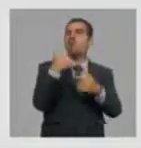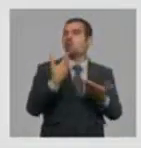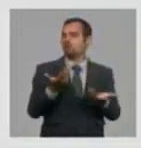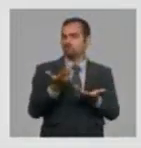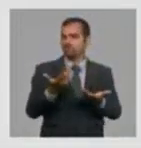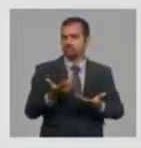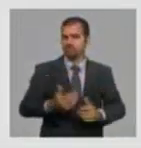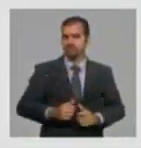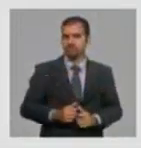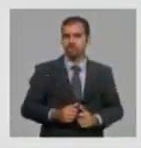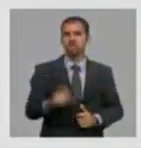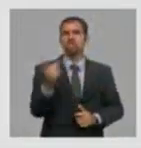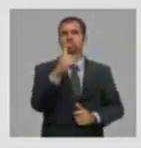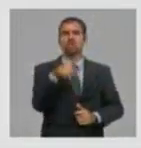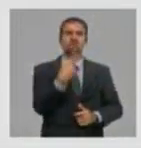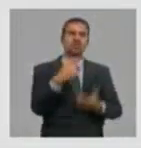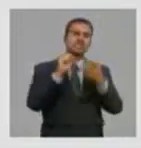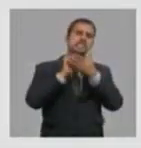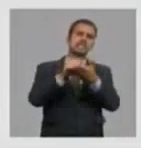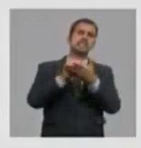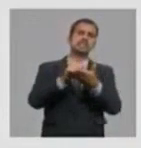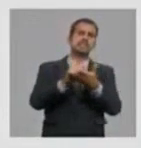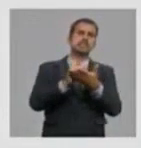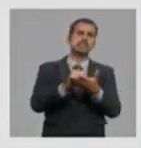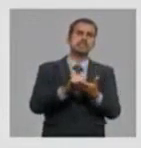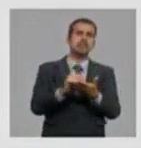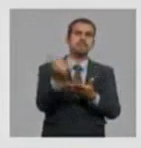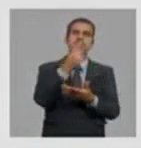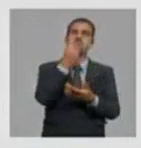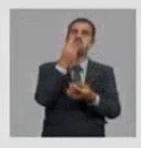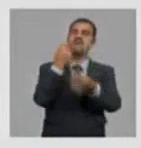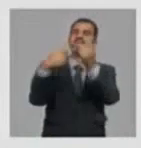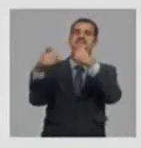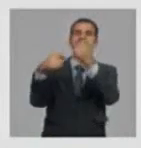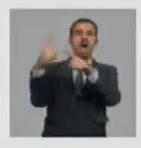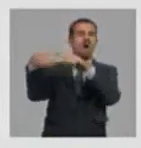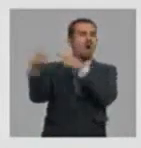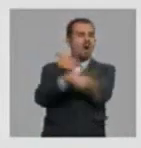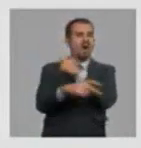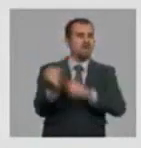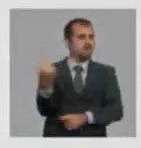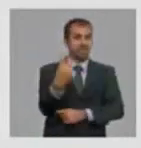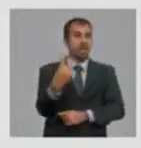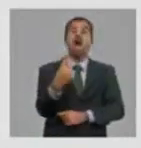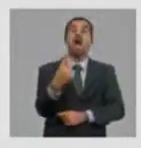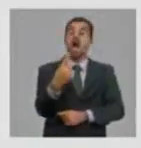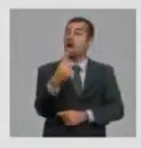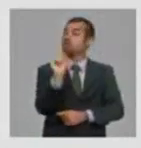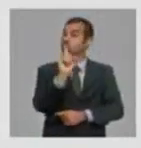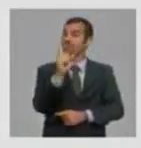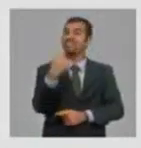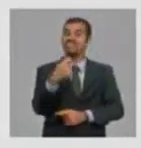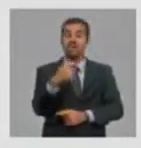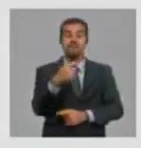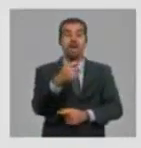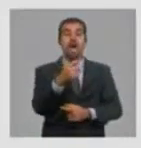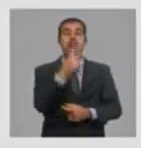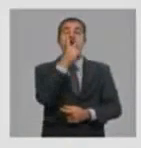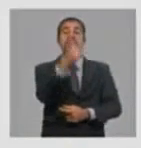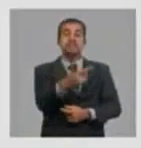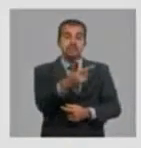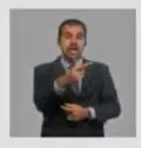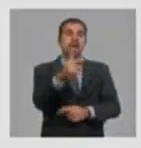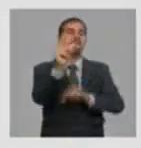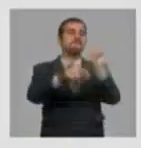su producción y servicio, llevarlo a la exportación. También es para satisfacer las necesidades nacionales. Basan sus